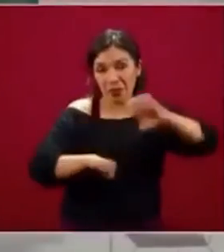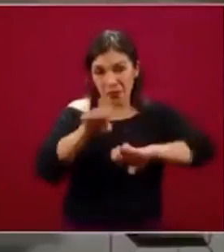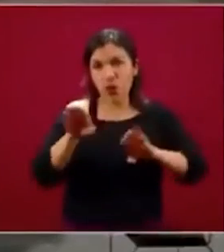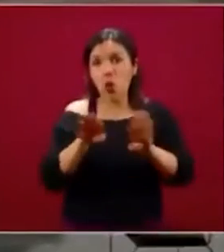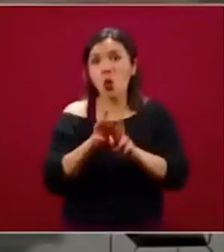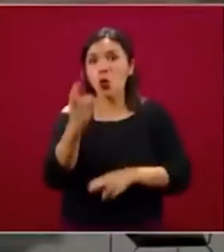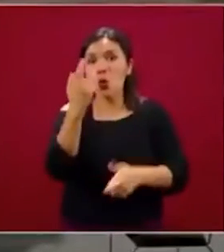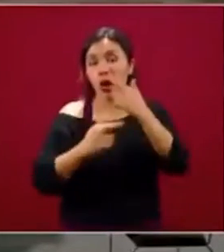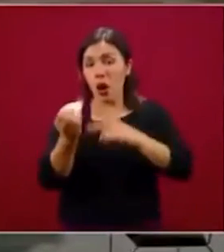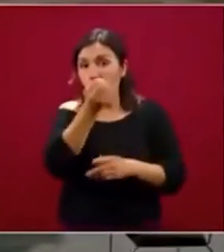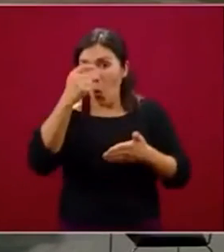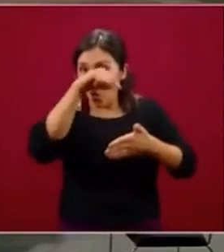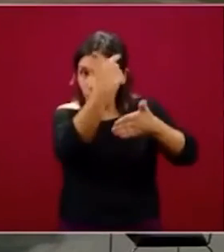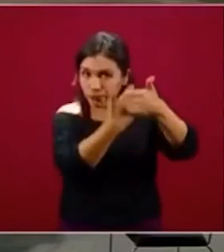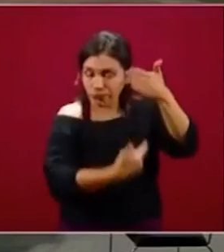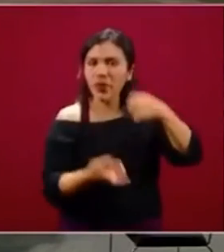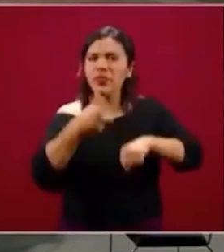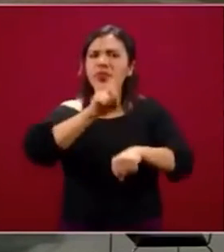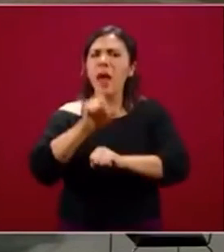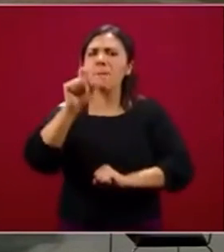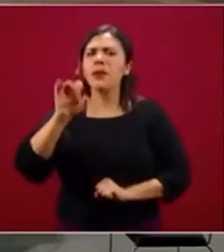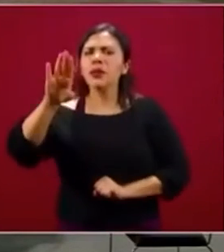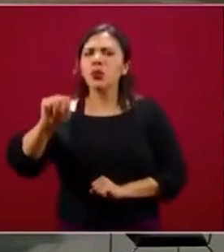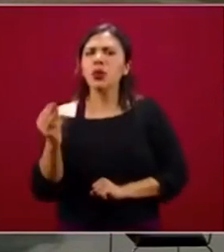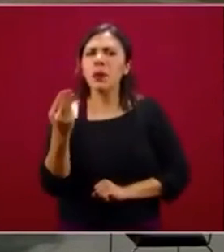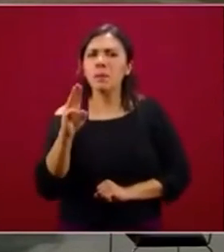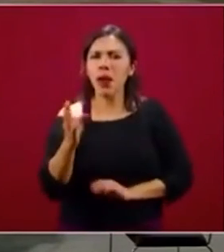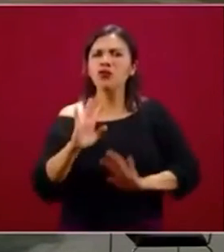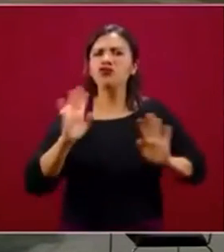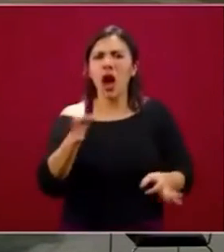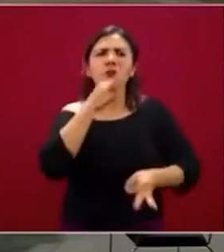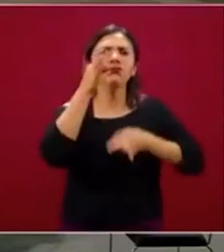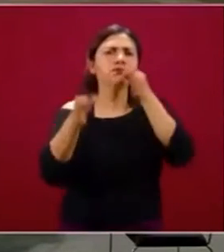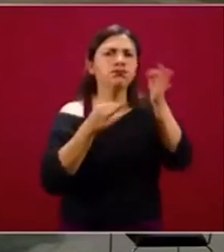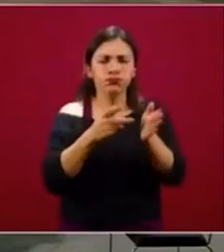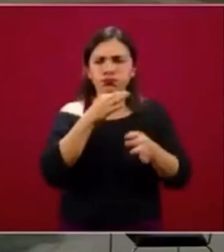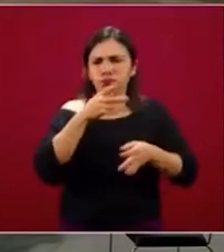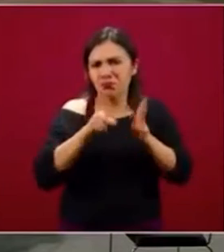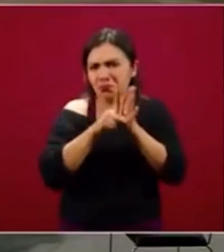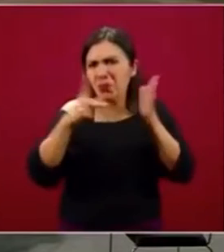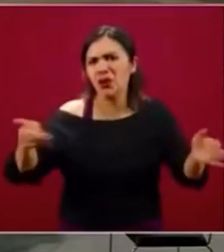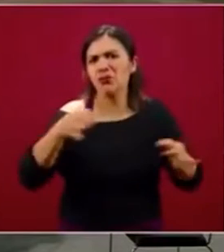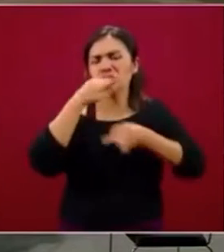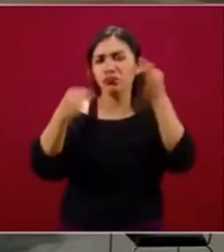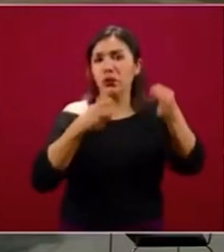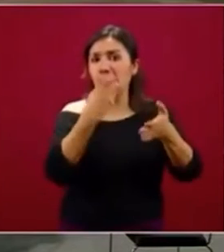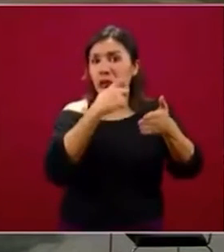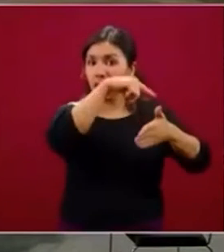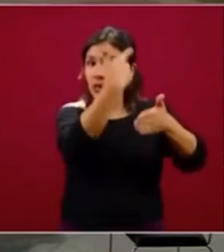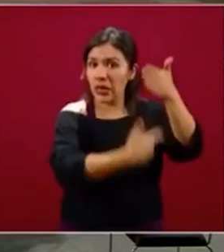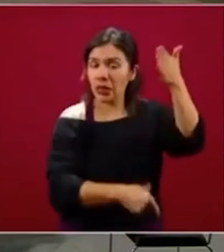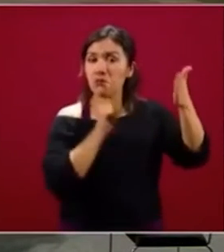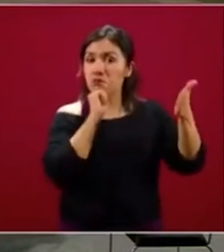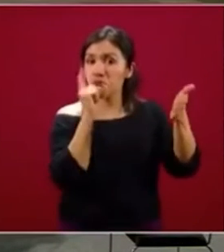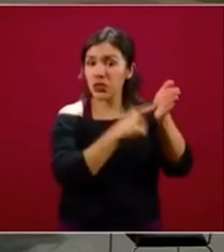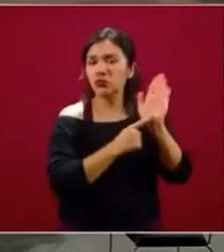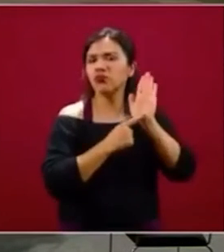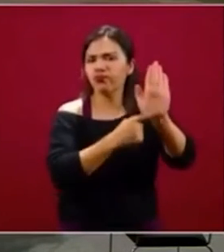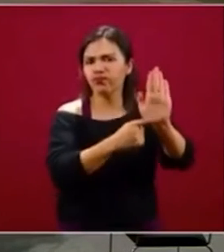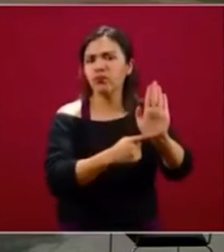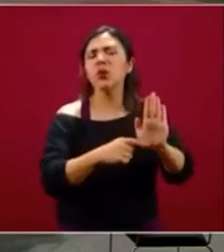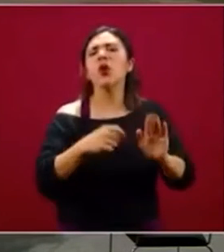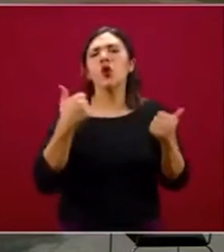Ya el día 29 de mayo ya se publicó este mismo lineamiento